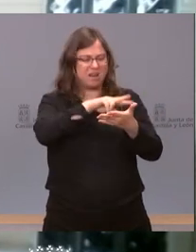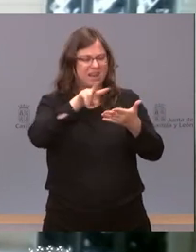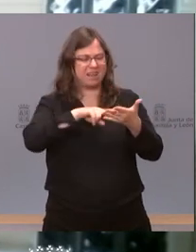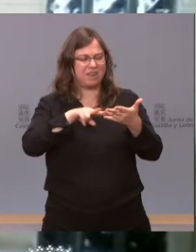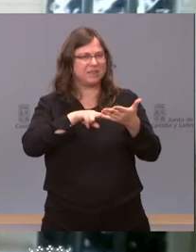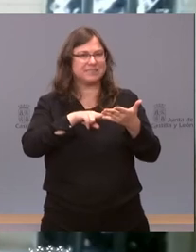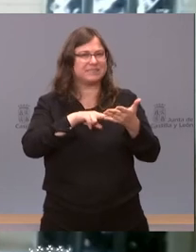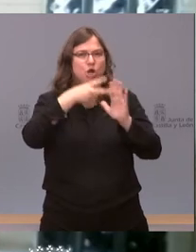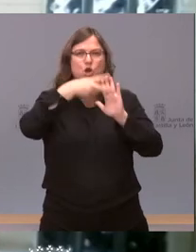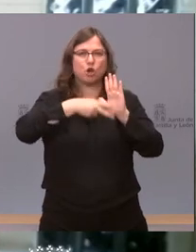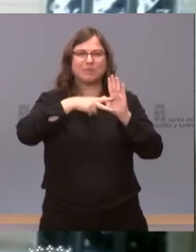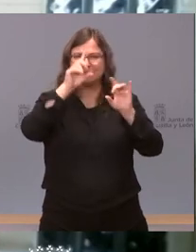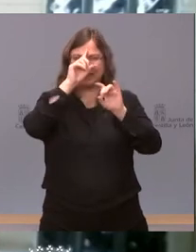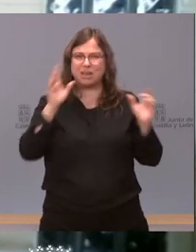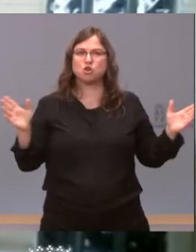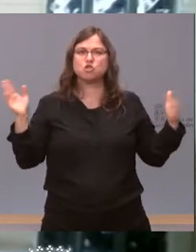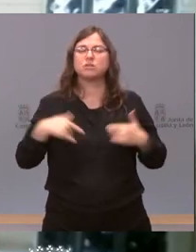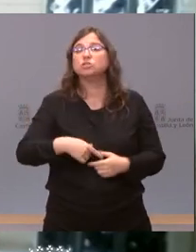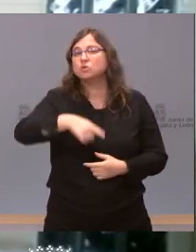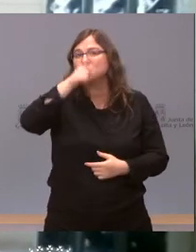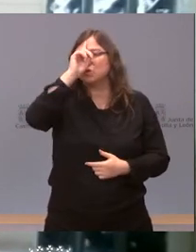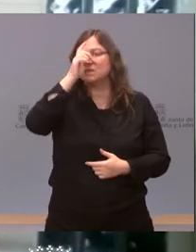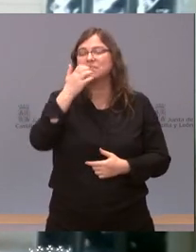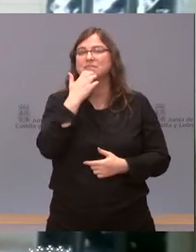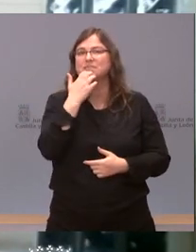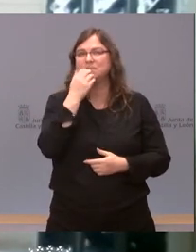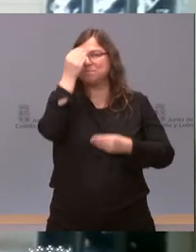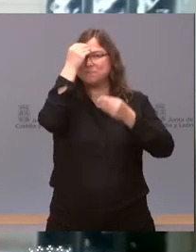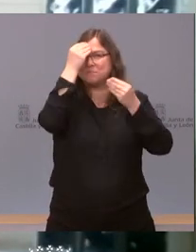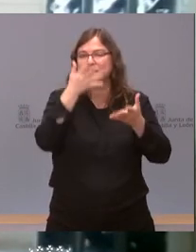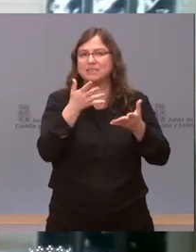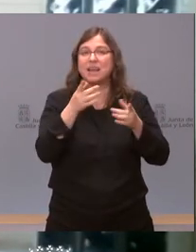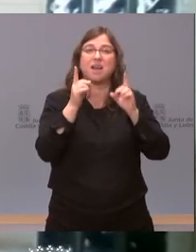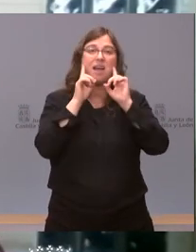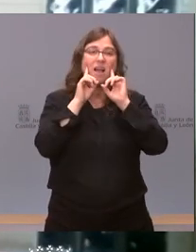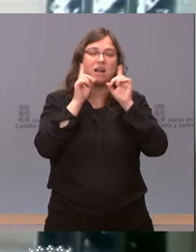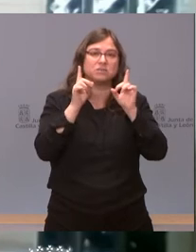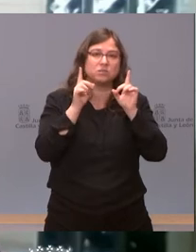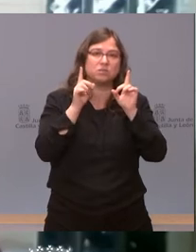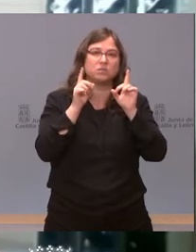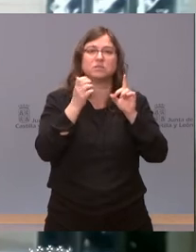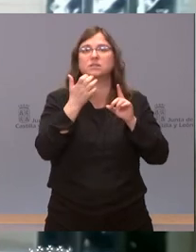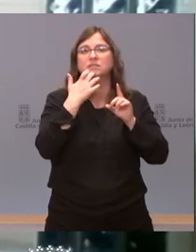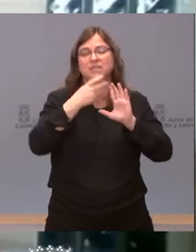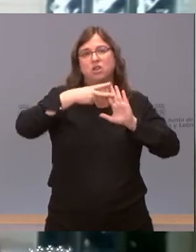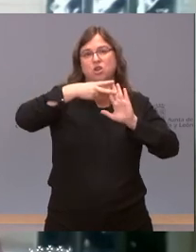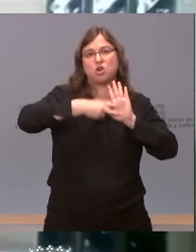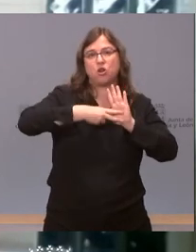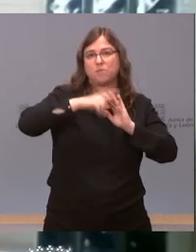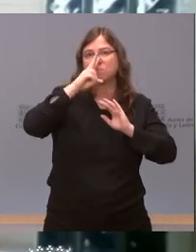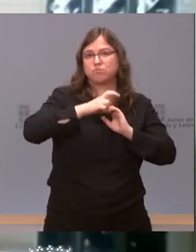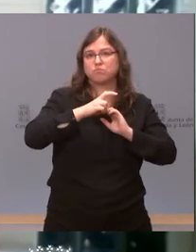normativa y no sé si tienen la impresión de que en caso de que esta norma hubiera estado en vigor